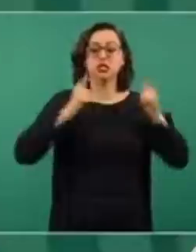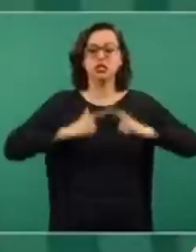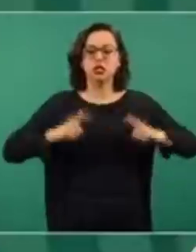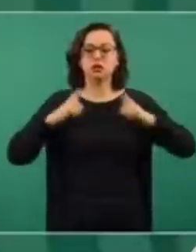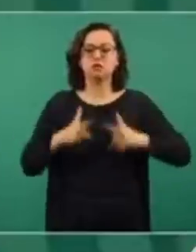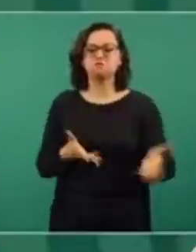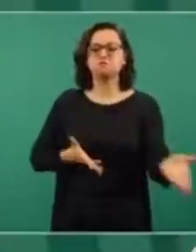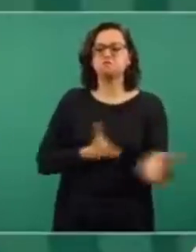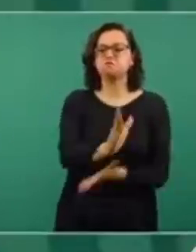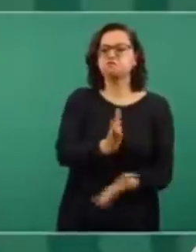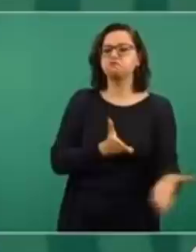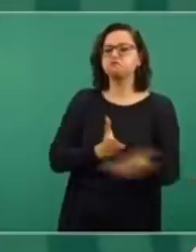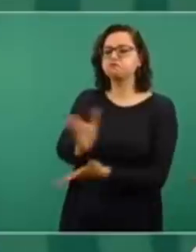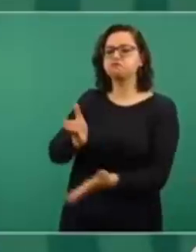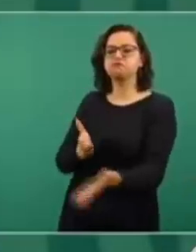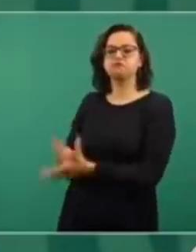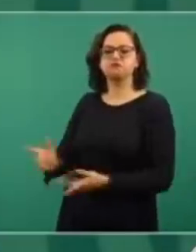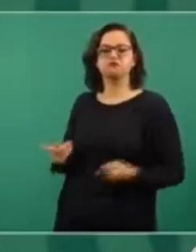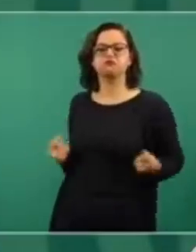nuestra soberanía